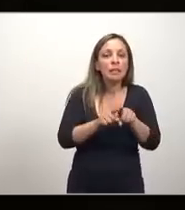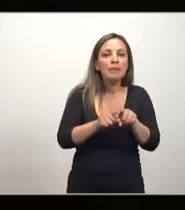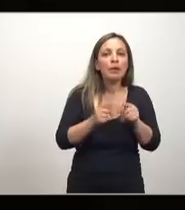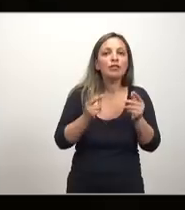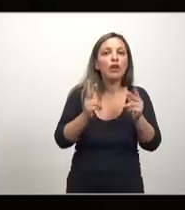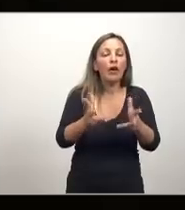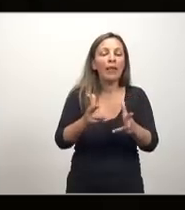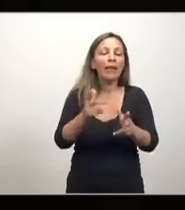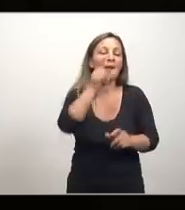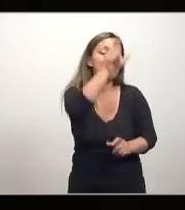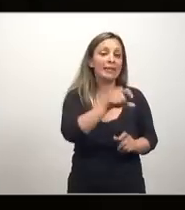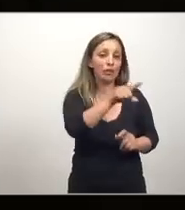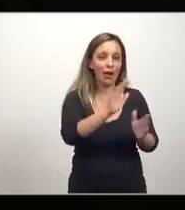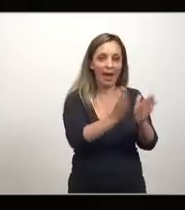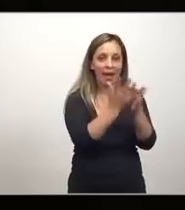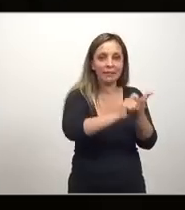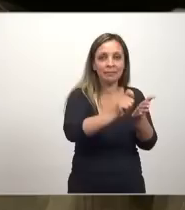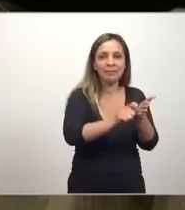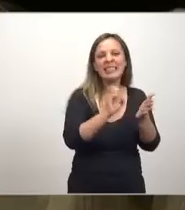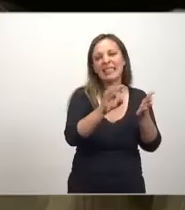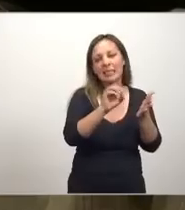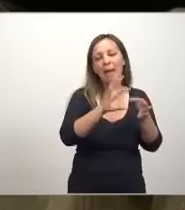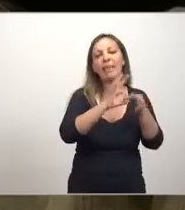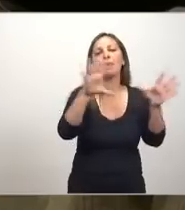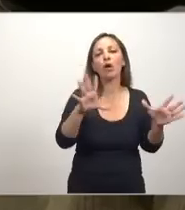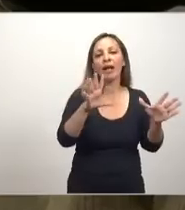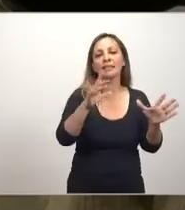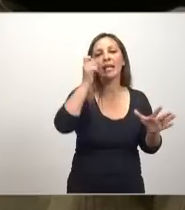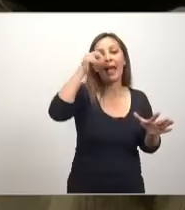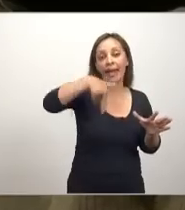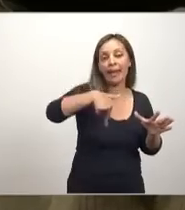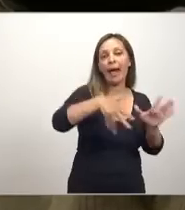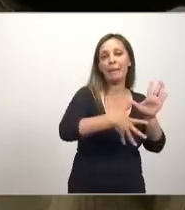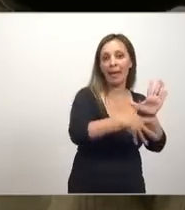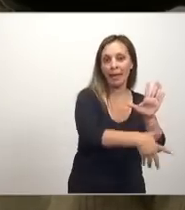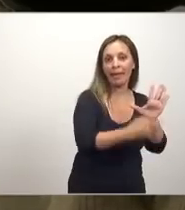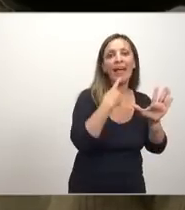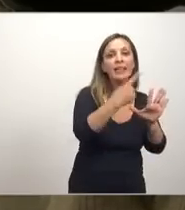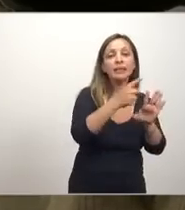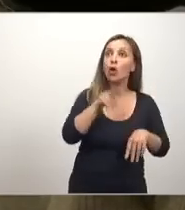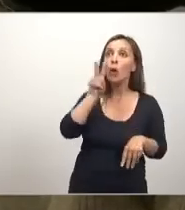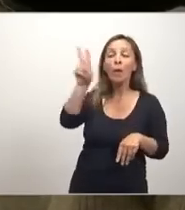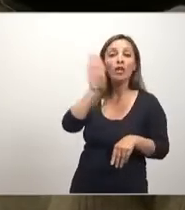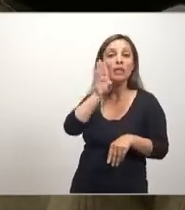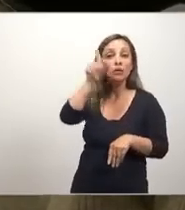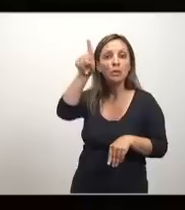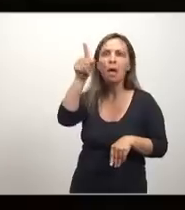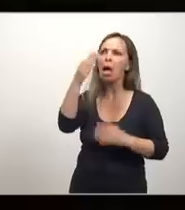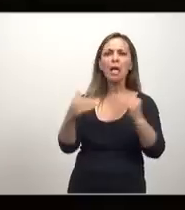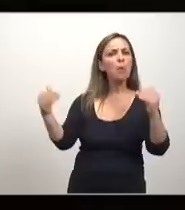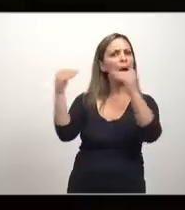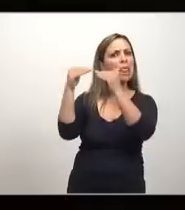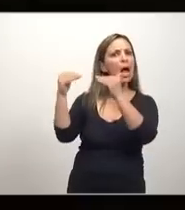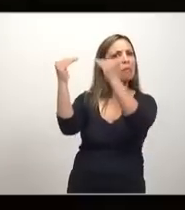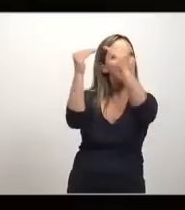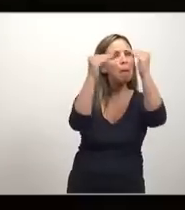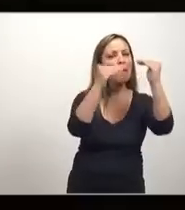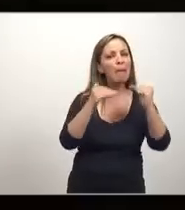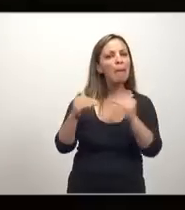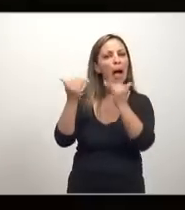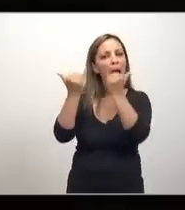con su obra magnífica Democracia en América, él dice, lo que más me impresionó a los Estados Unidos es su igualdad de condiciones y habla